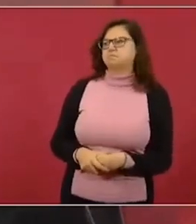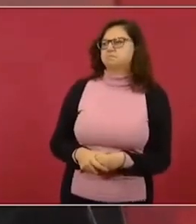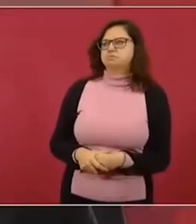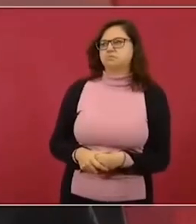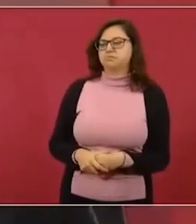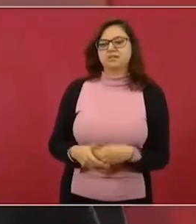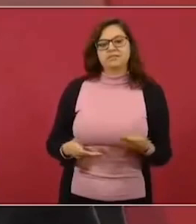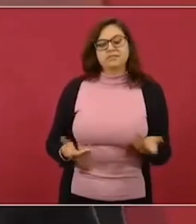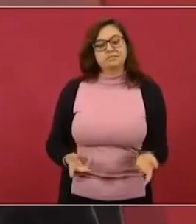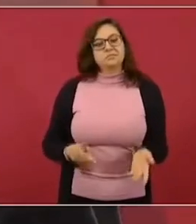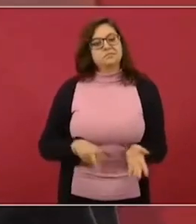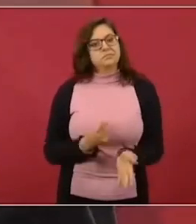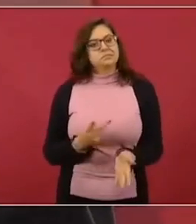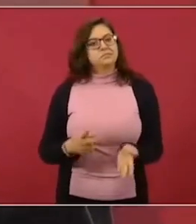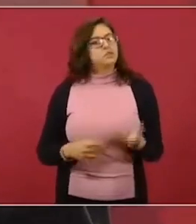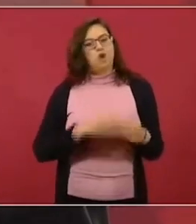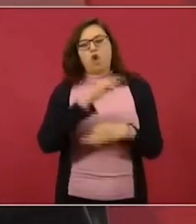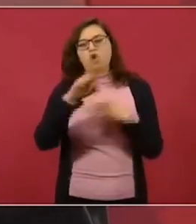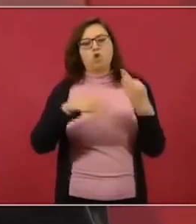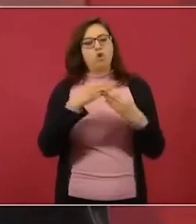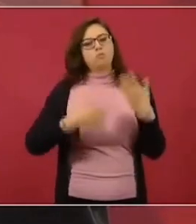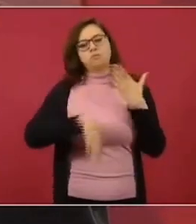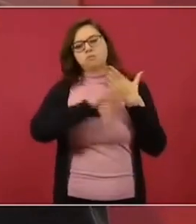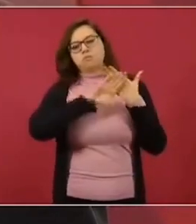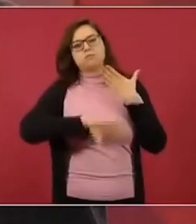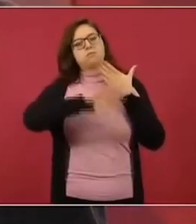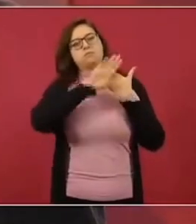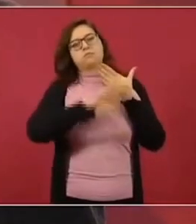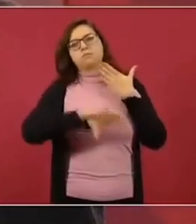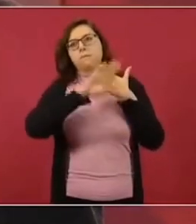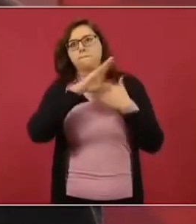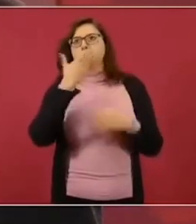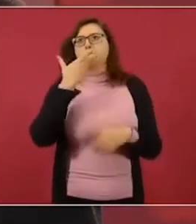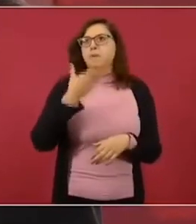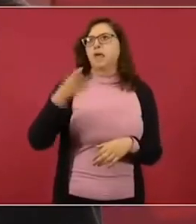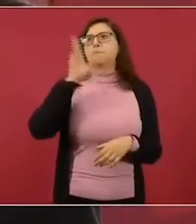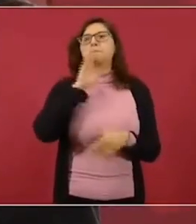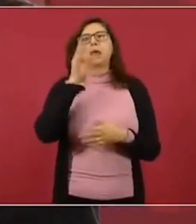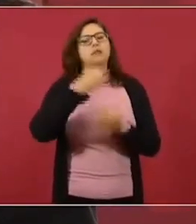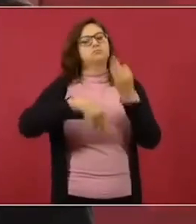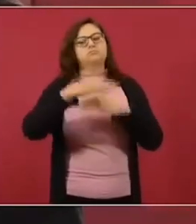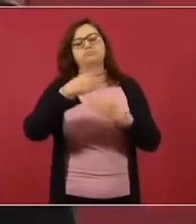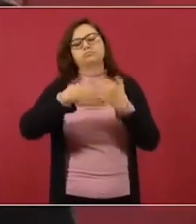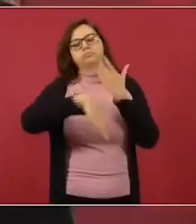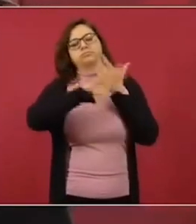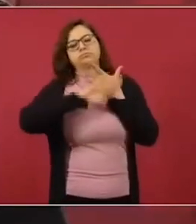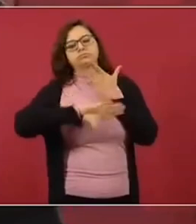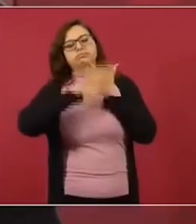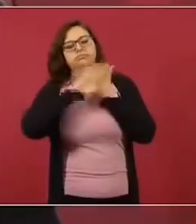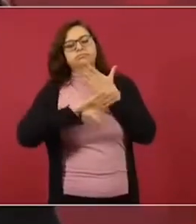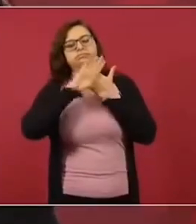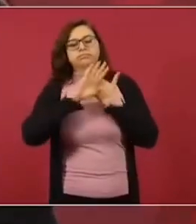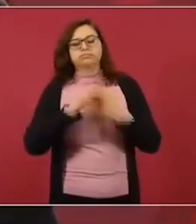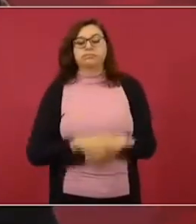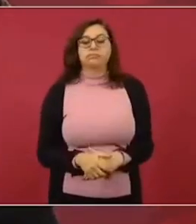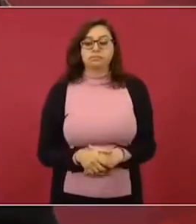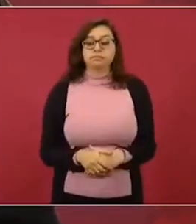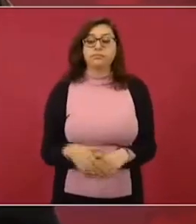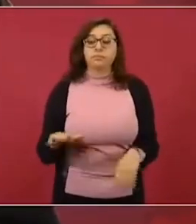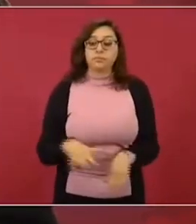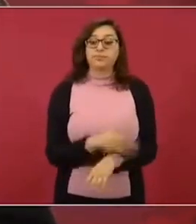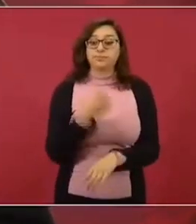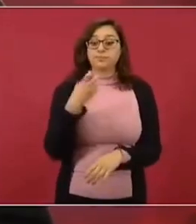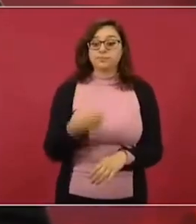El experto colombiano sentenció las declaraciones del presidente Andrés Manuel López Obrador luego que éste afirmó